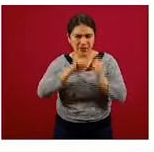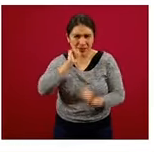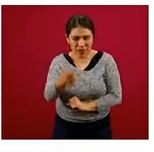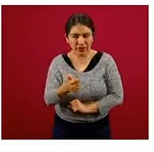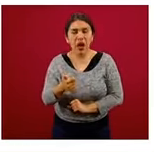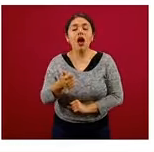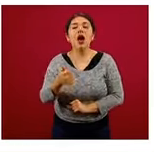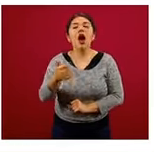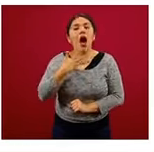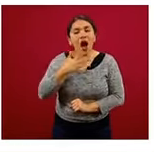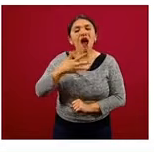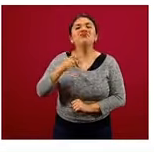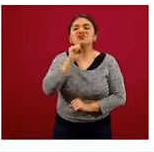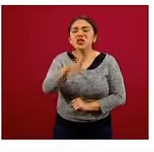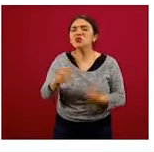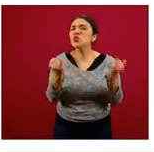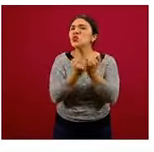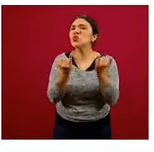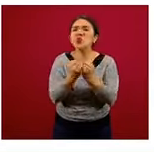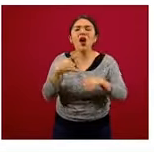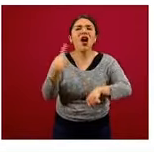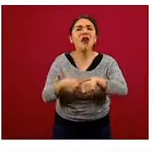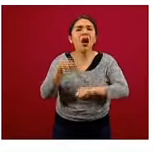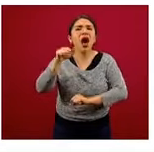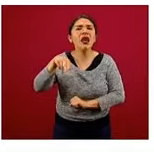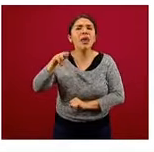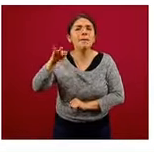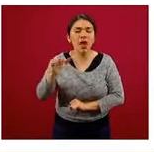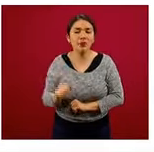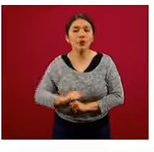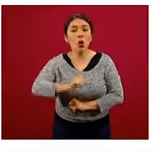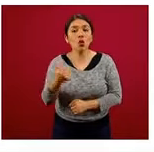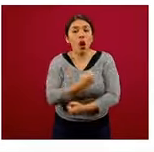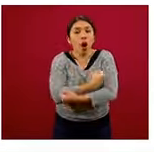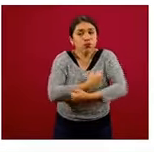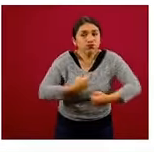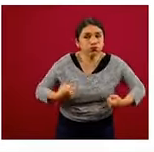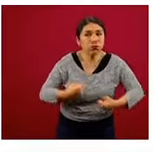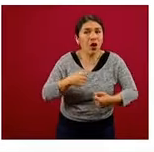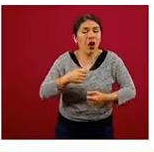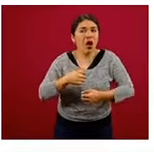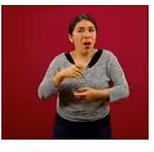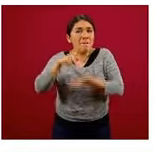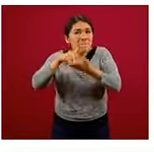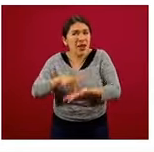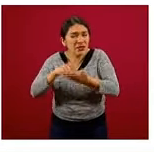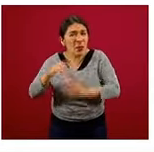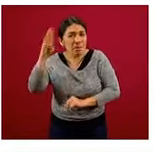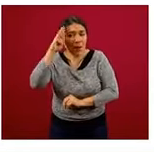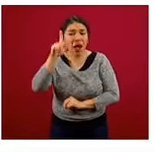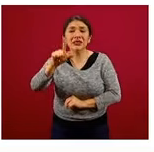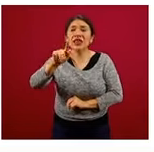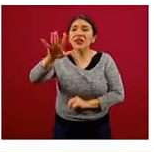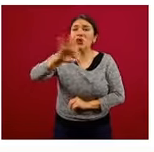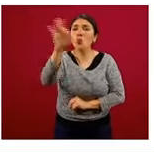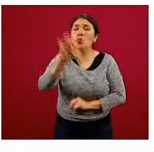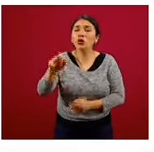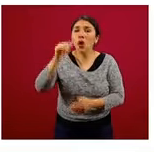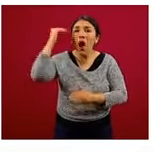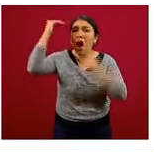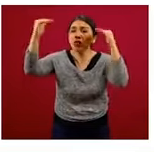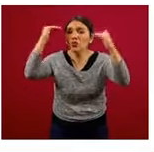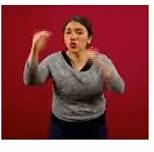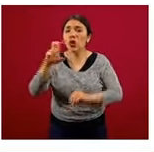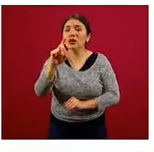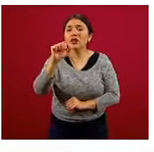fértil tienen también esta condición. Sobrepeso y obesidad en 75 por ciento de adultos, 36